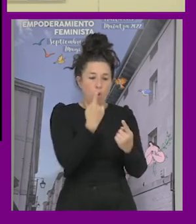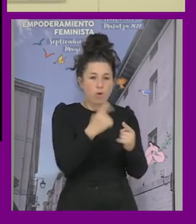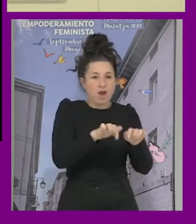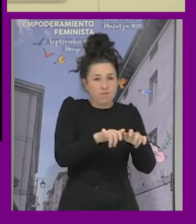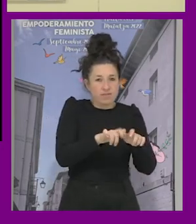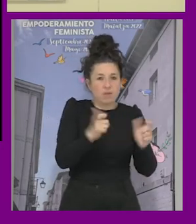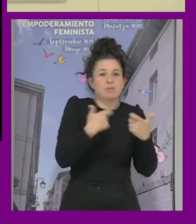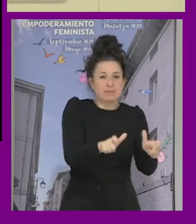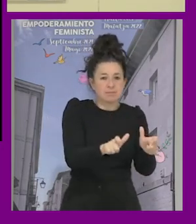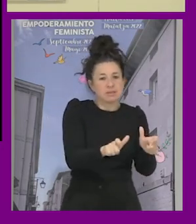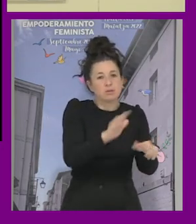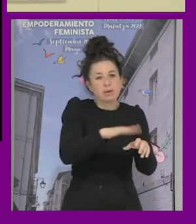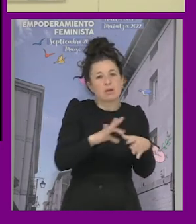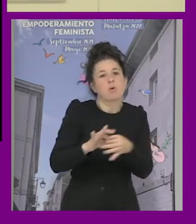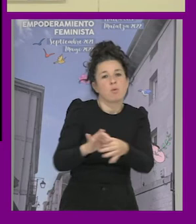junta